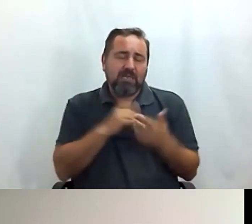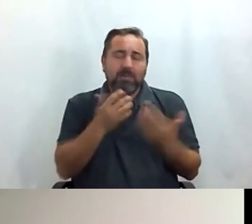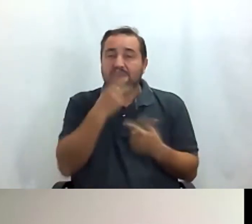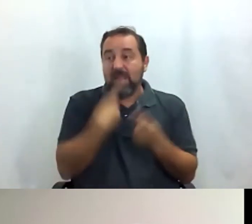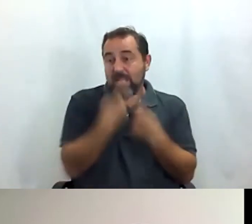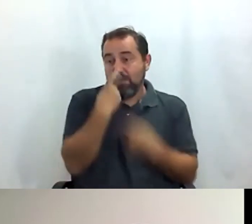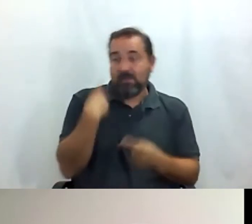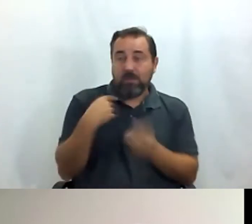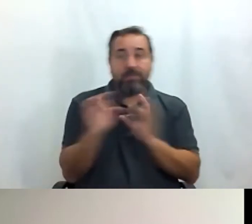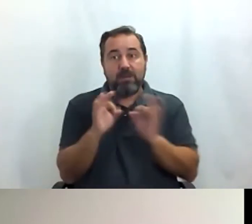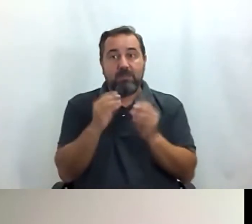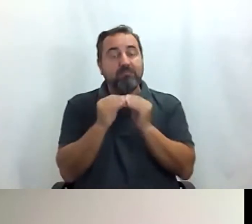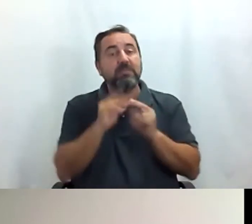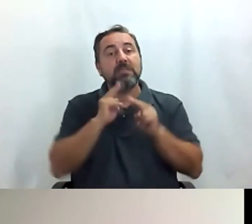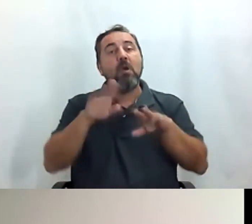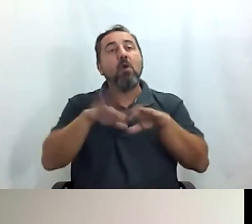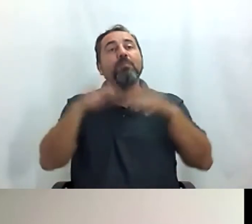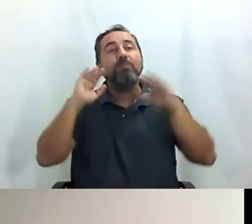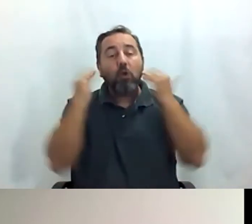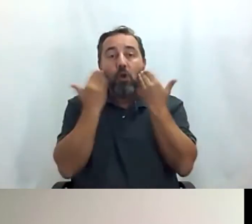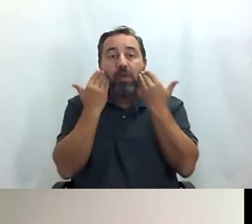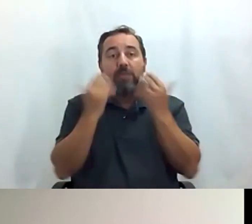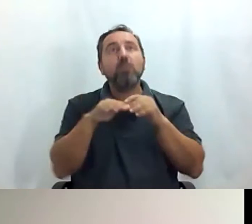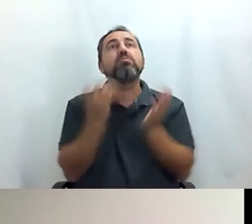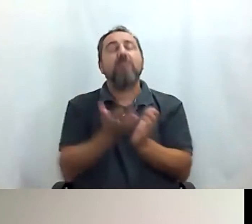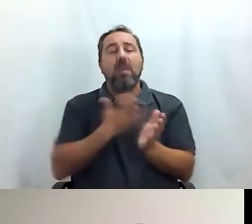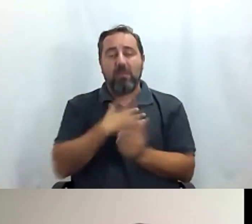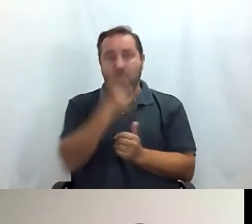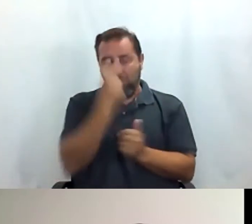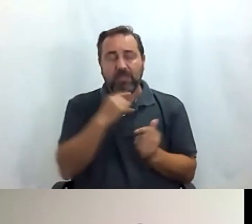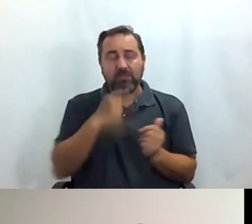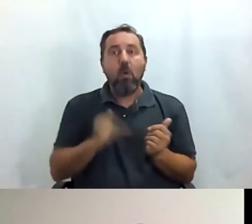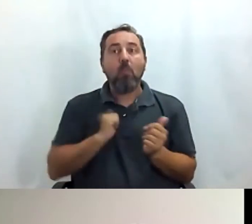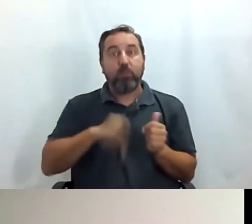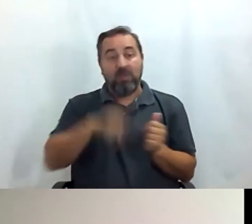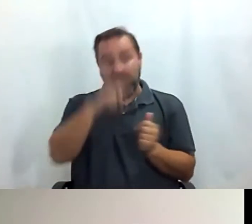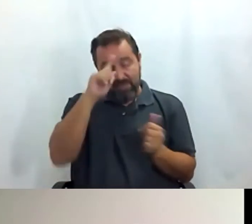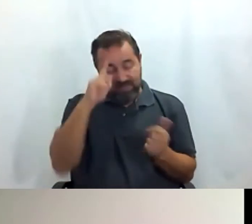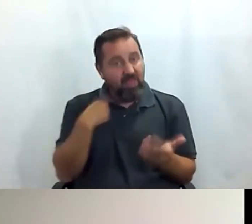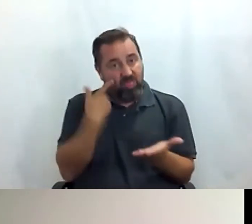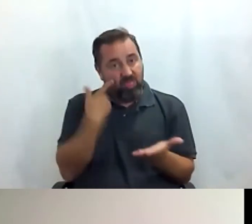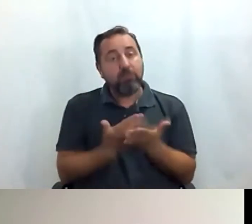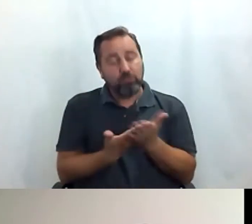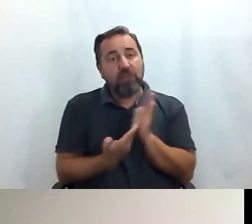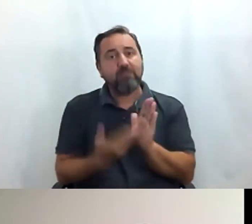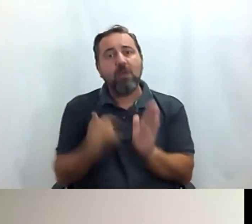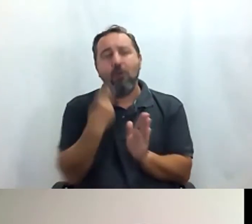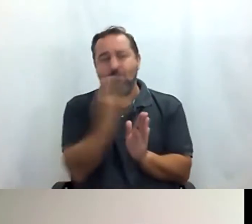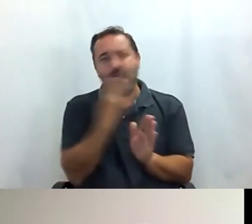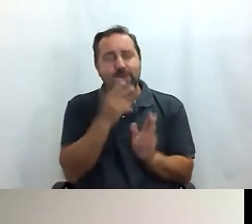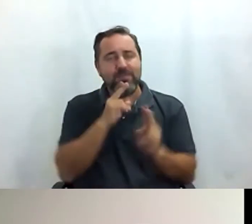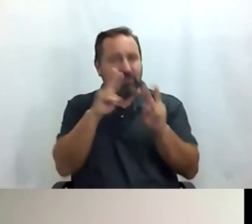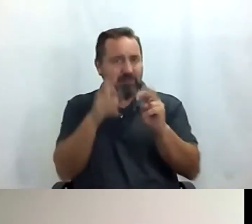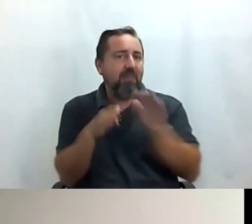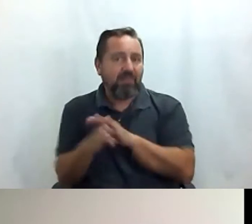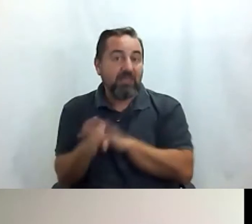iba a celebrar en Madrid el Congreso Mundial de la ONCE y era una gran oportunidad para Madrid el poder demostrar ese compromiso que tenemos con la accesibilidad,